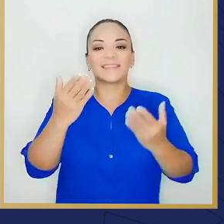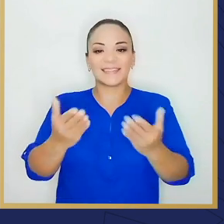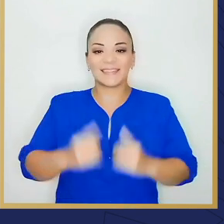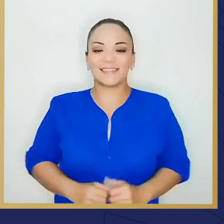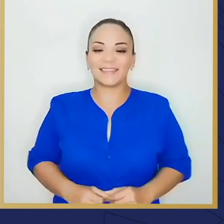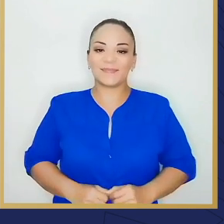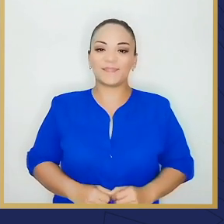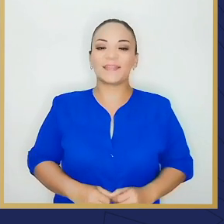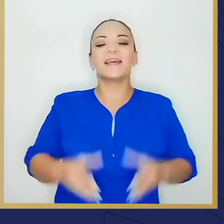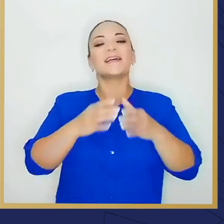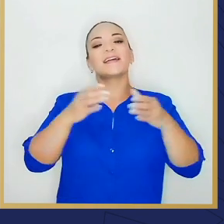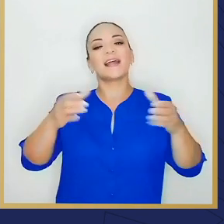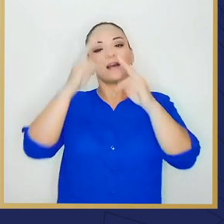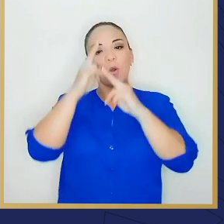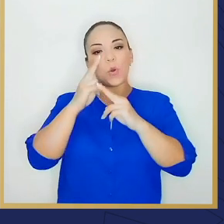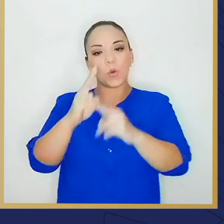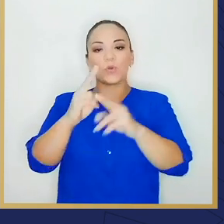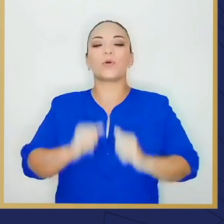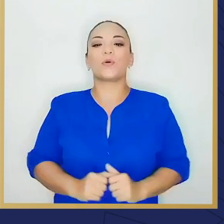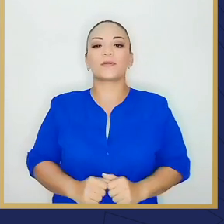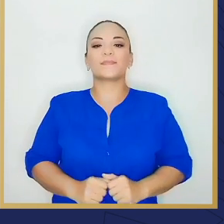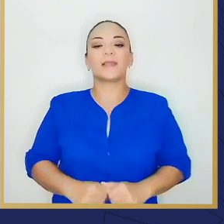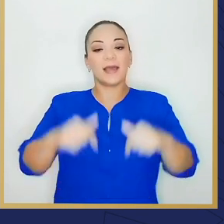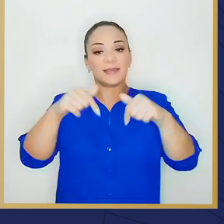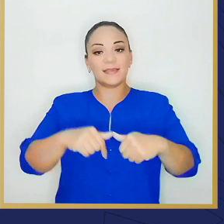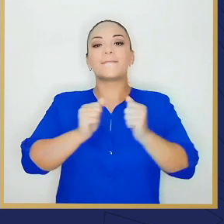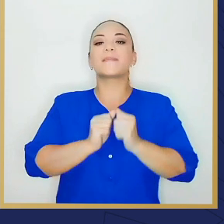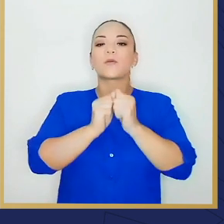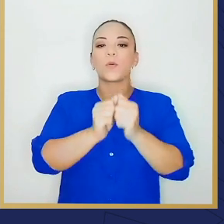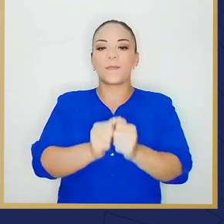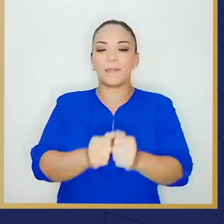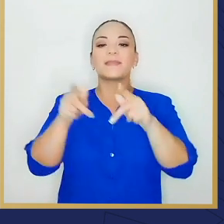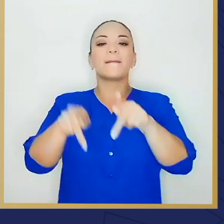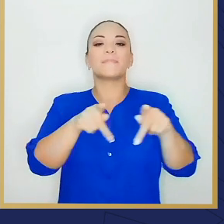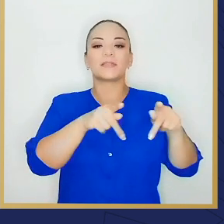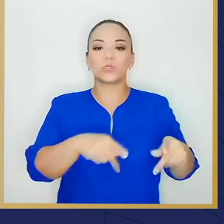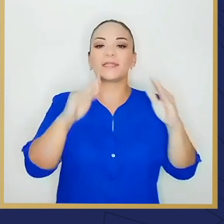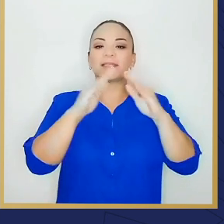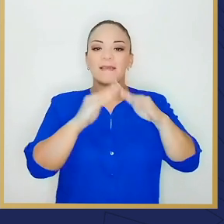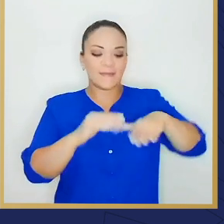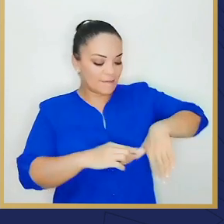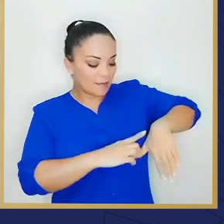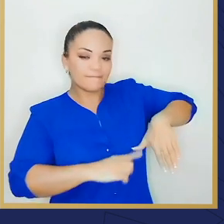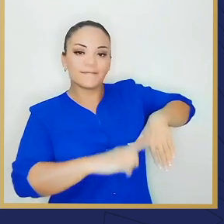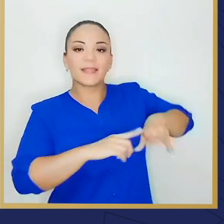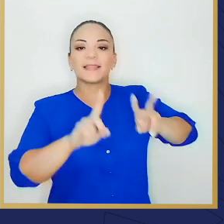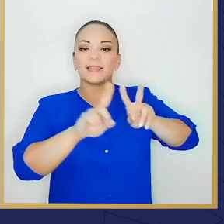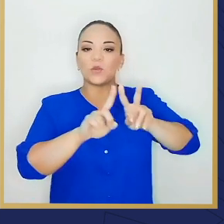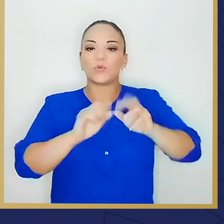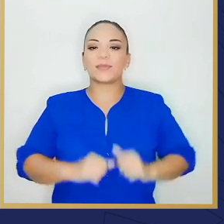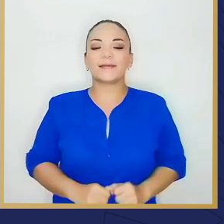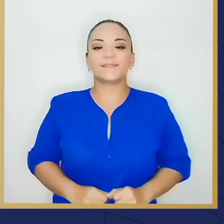Compatriotas, tengo el gran honor de estar acompañado de la gente del Golfo de